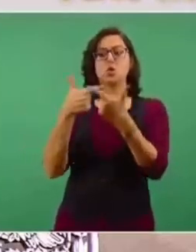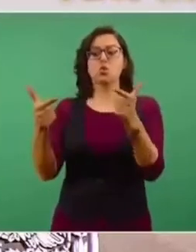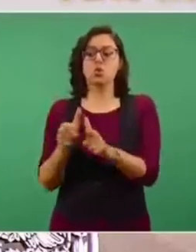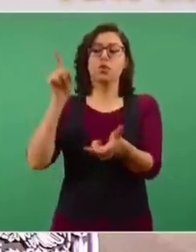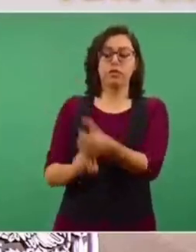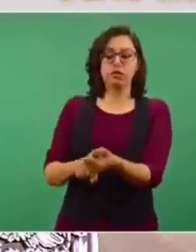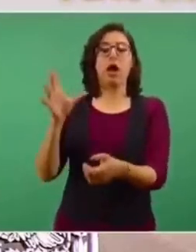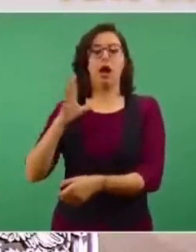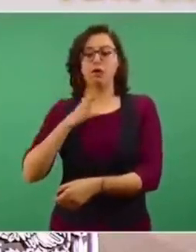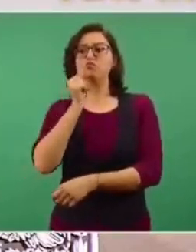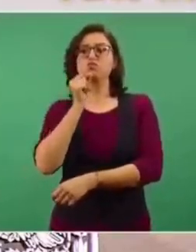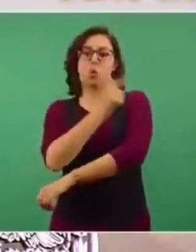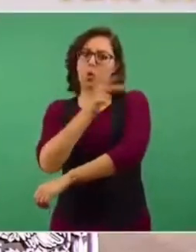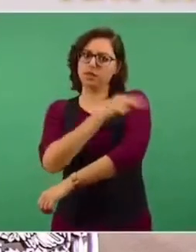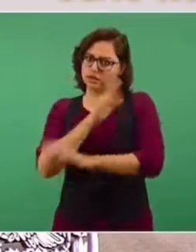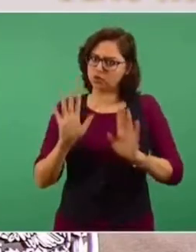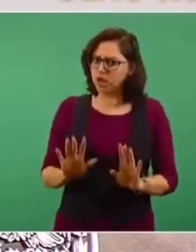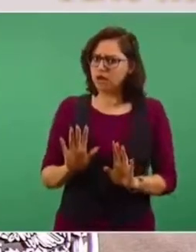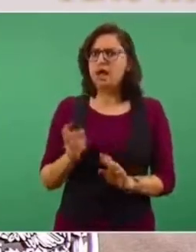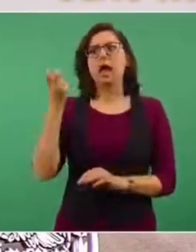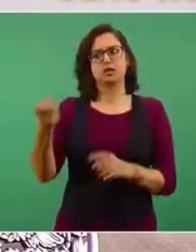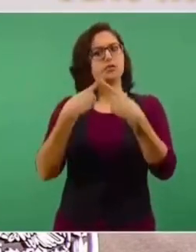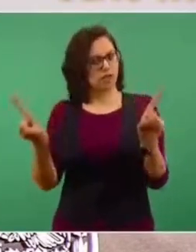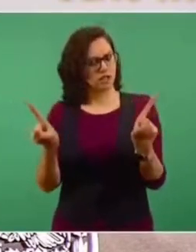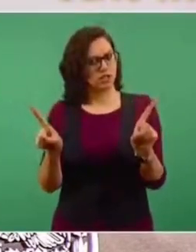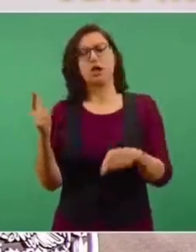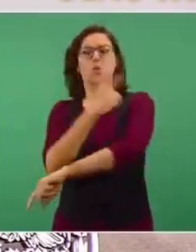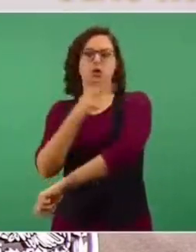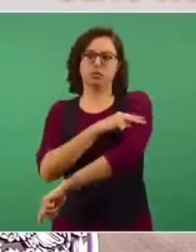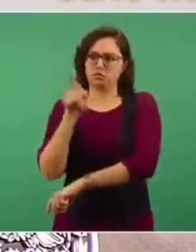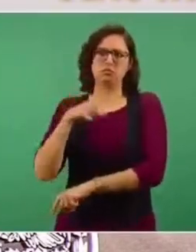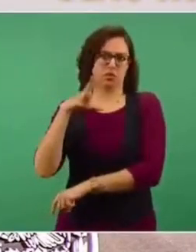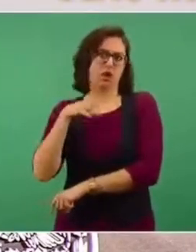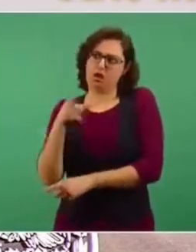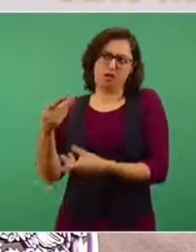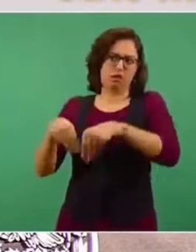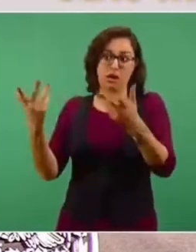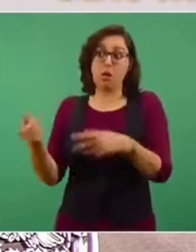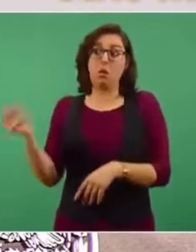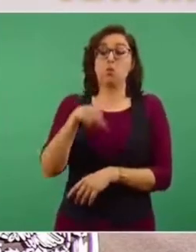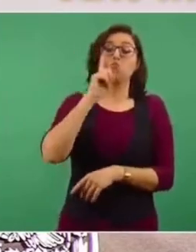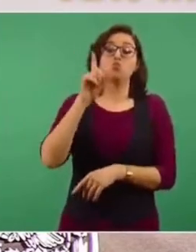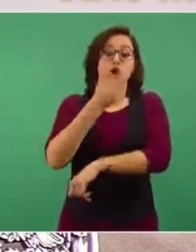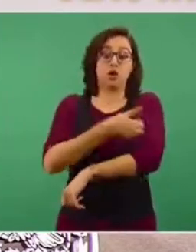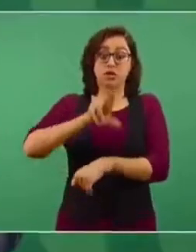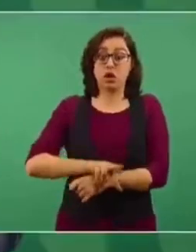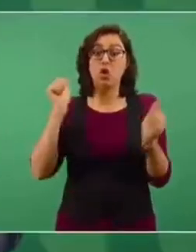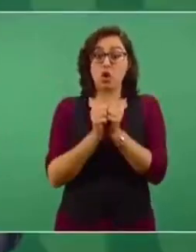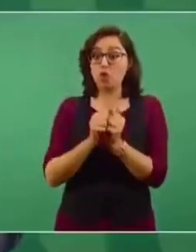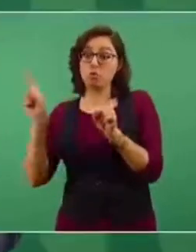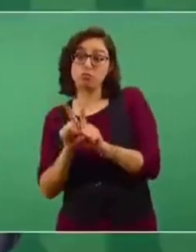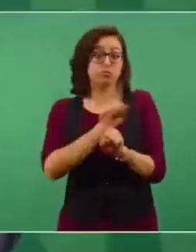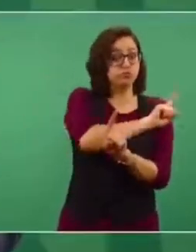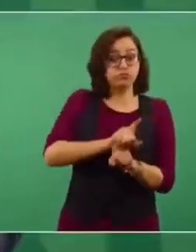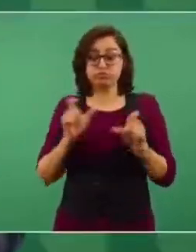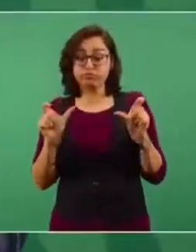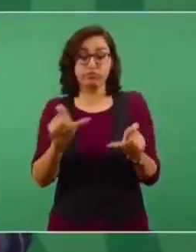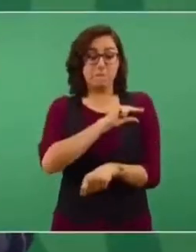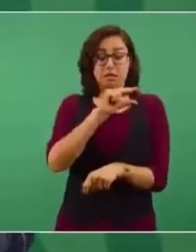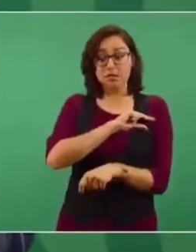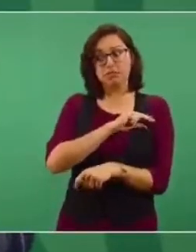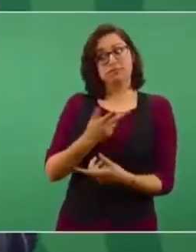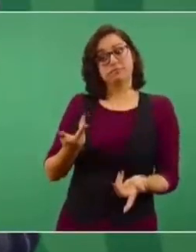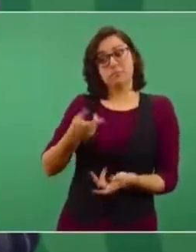no creo que sean guardaespaldas de la coordinadora, porque eso está prohibido. Si fuese así,